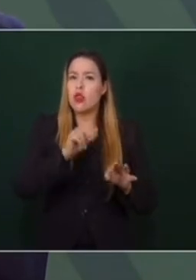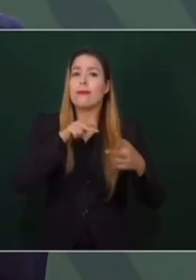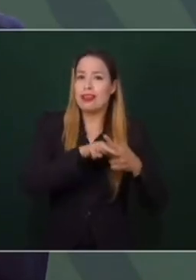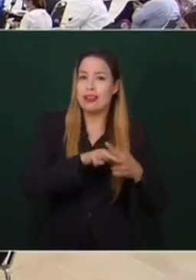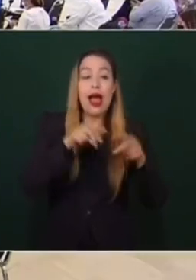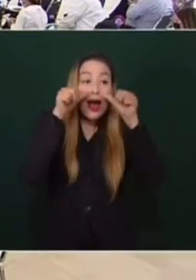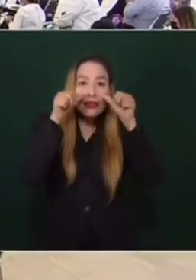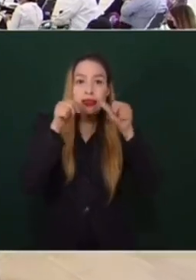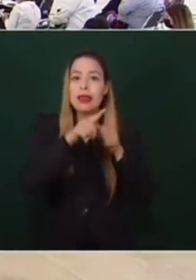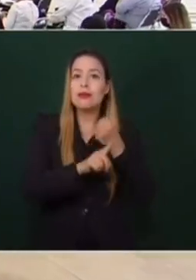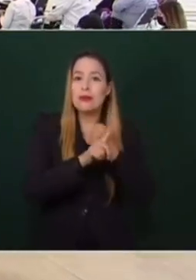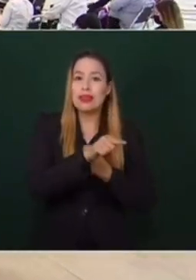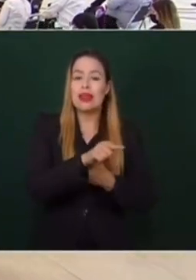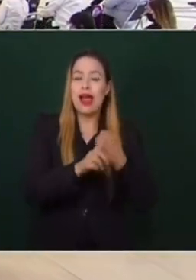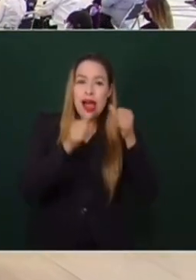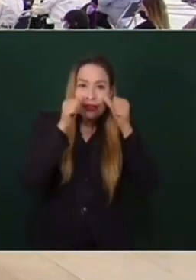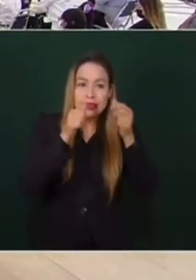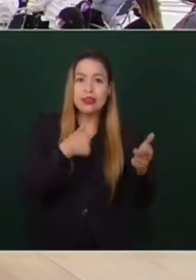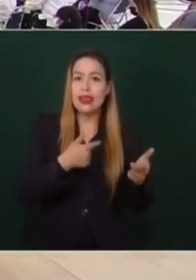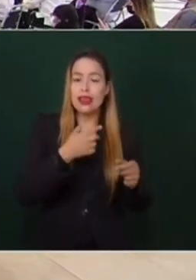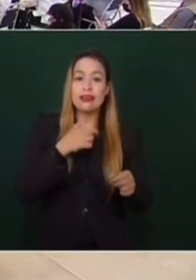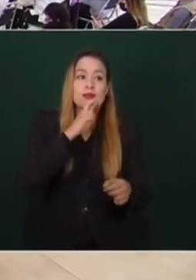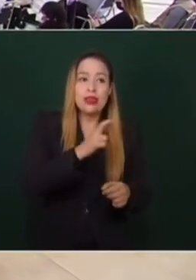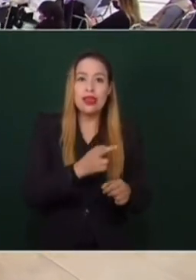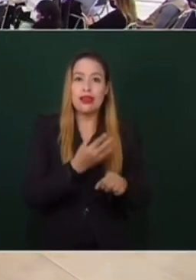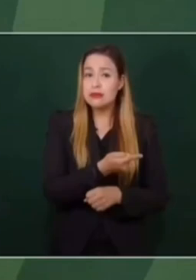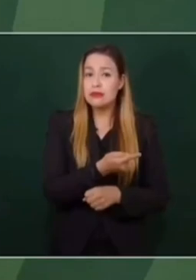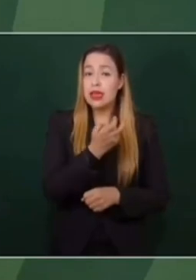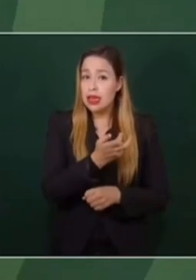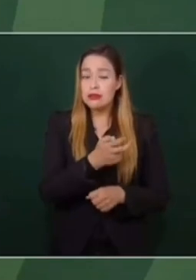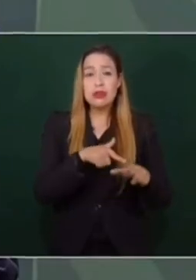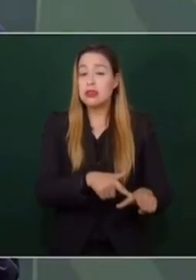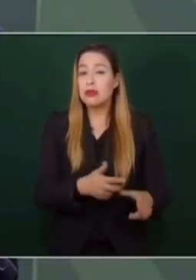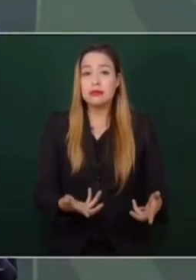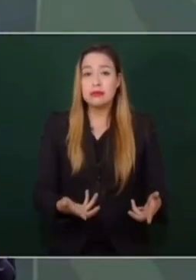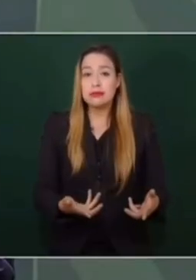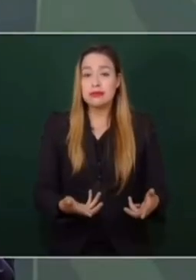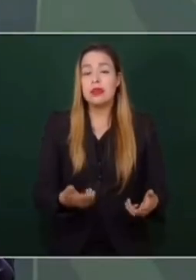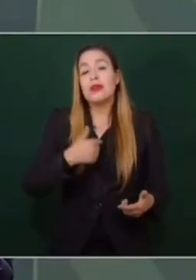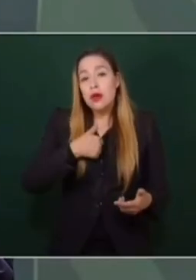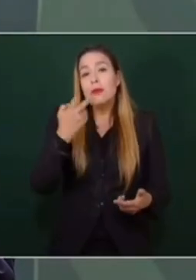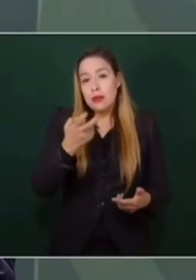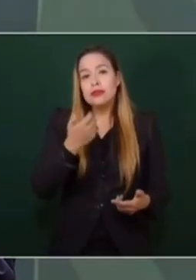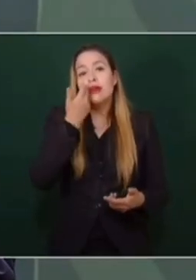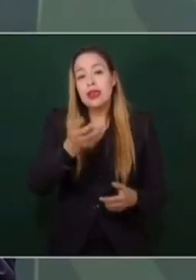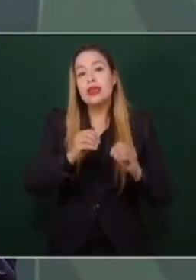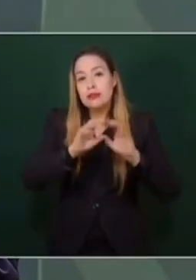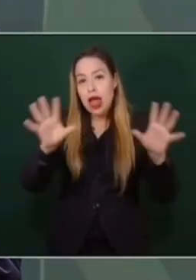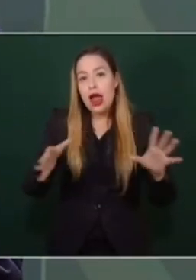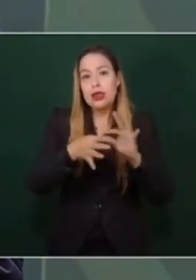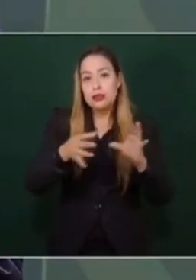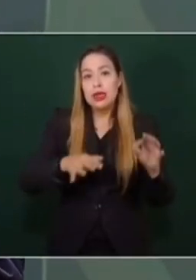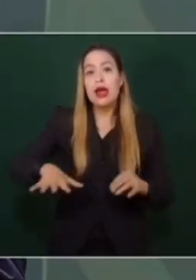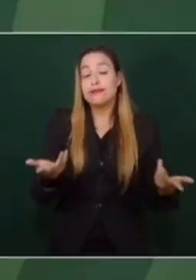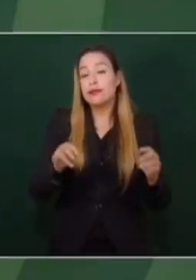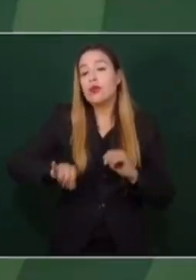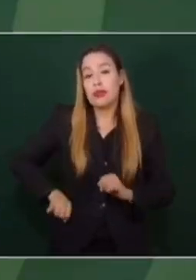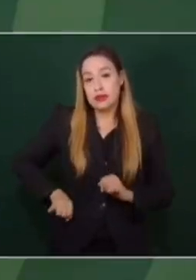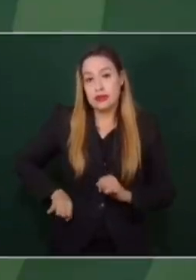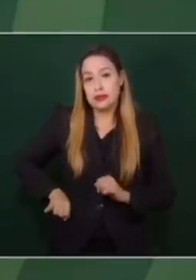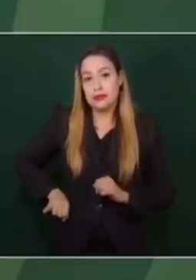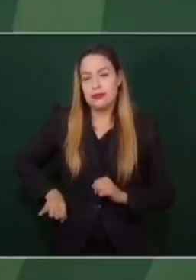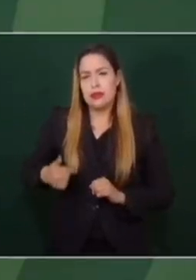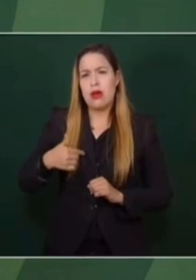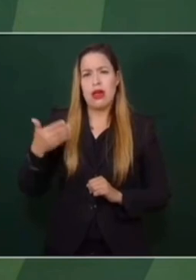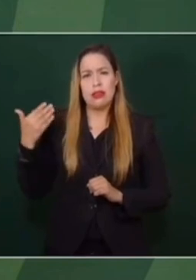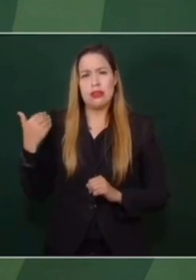causas, el que la gente viva feliz, que no haya desintegración en las familias. Entonces quería yo tratar el tema. Es muy interesante. Cuando